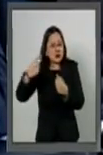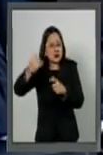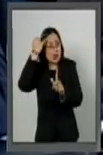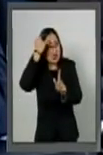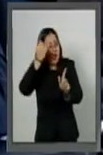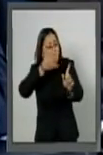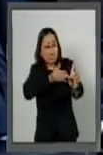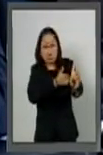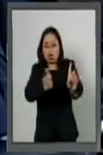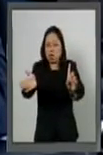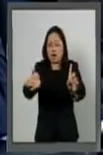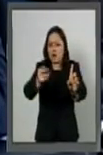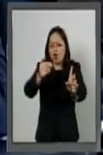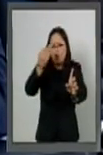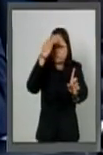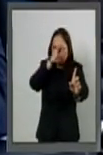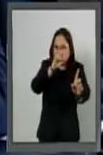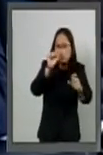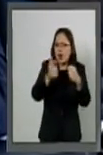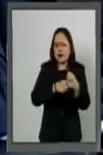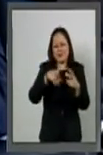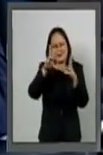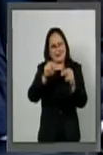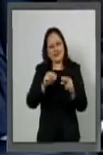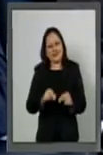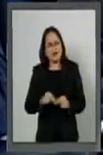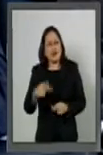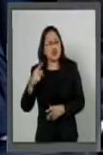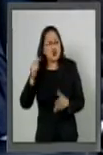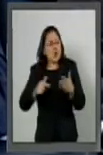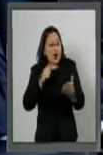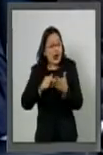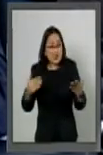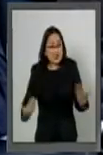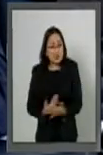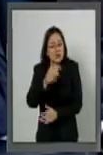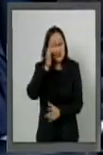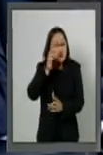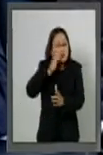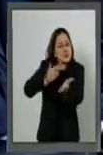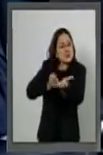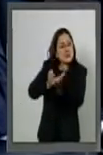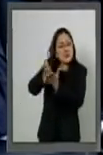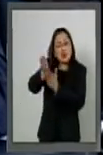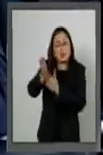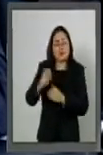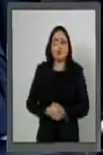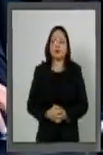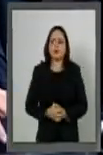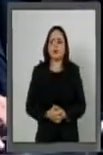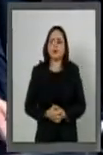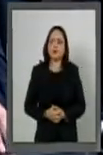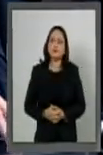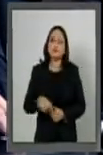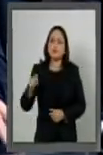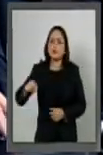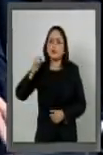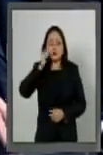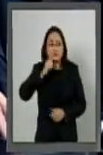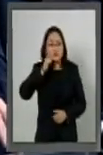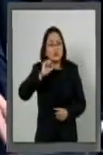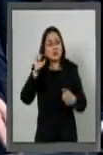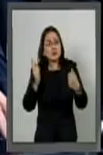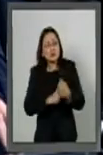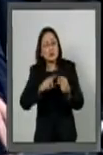nunca traicionó su origen y siempre buscó de manera esforzada en los momentos